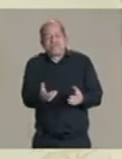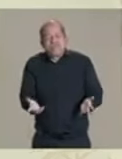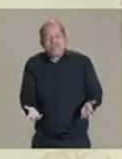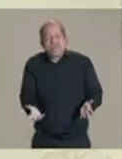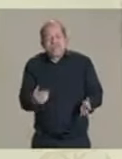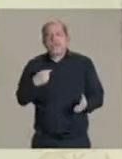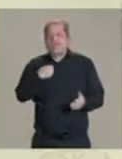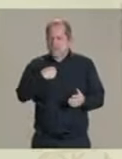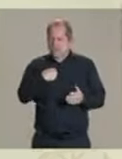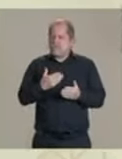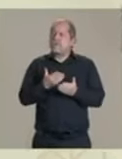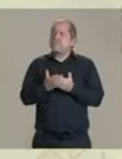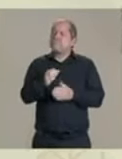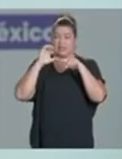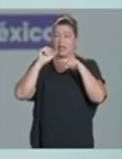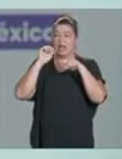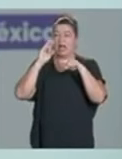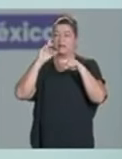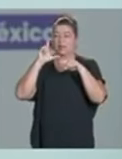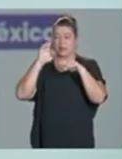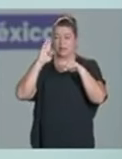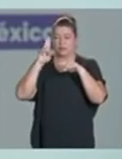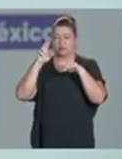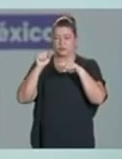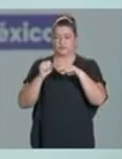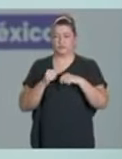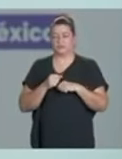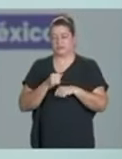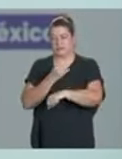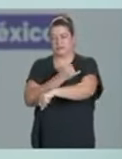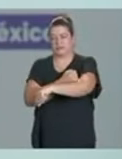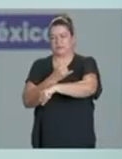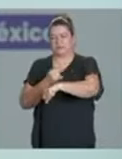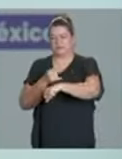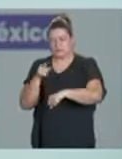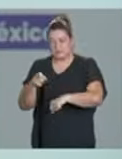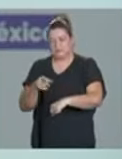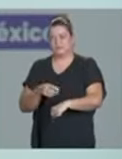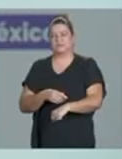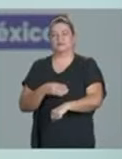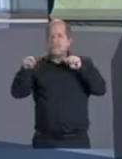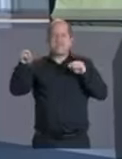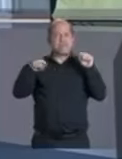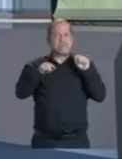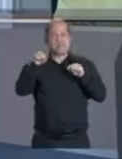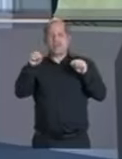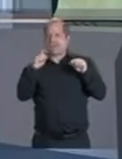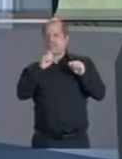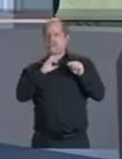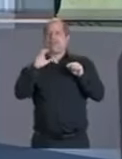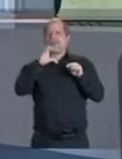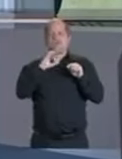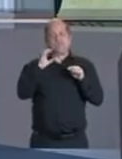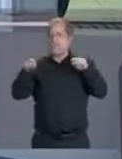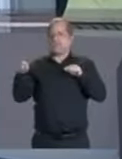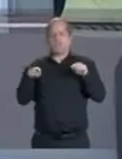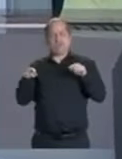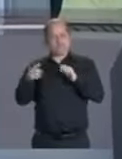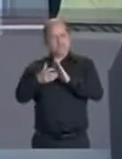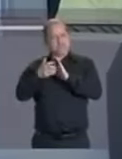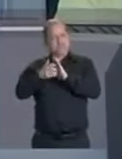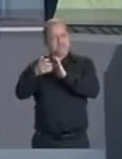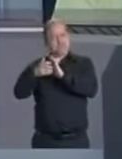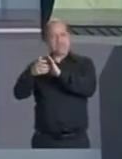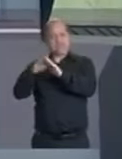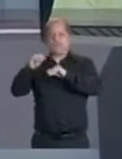Inclusive los vamos a llevar a la Constitución. Vamos a llevar cable buses al resto de las ciudades de nuestro país. Vamos a desarrollar carreteras. Son